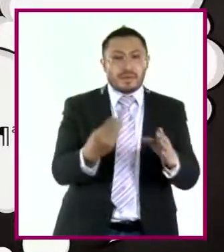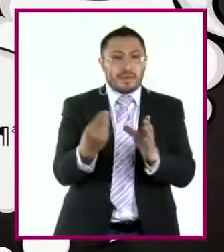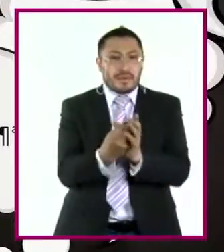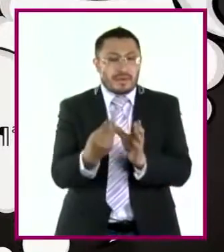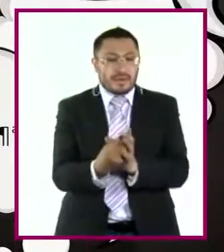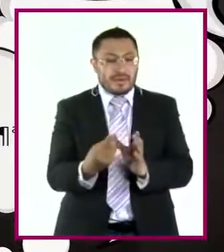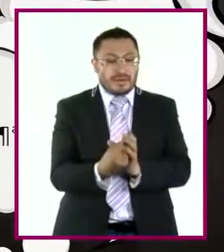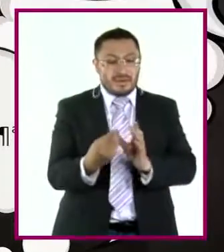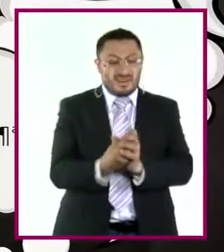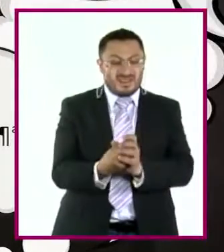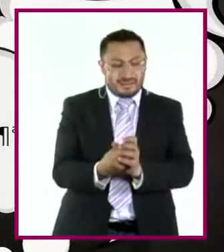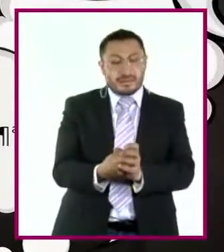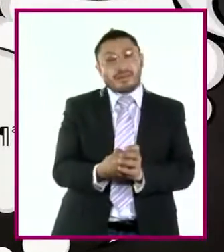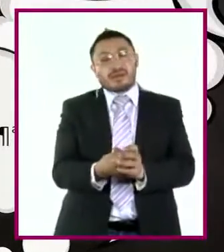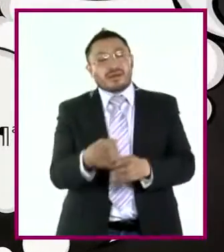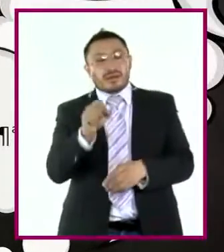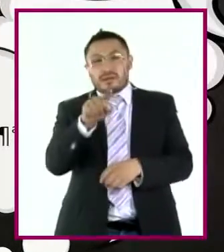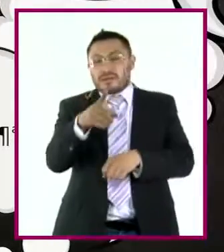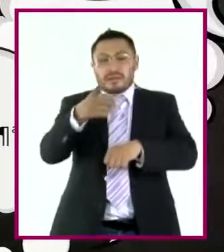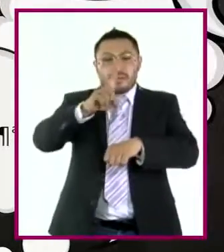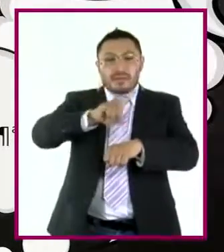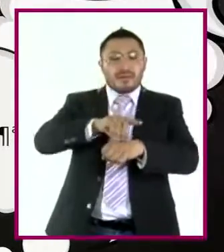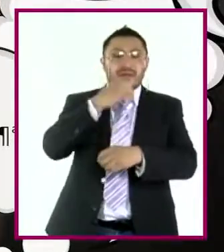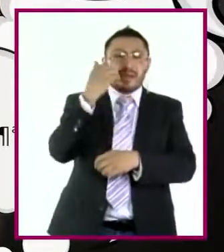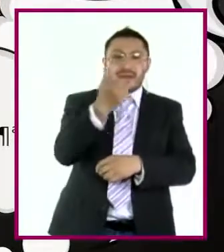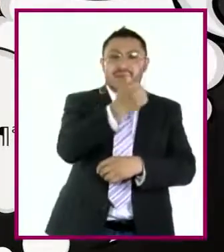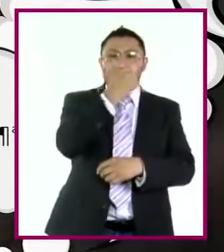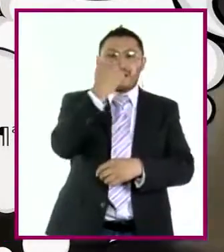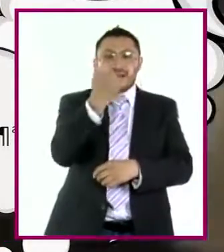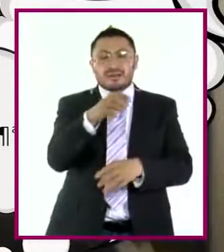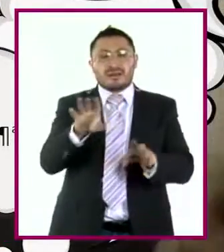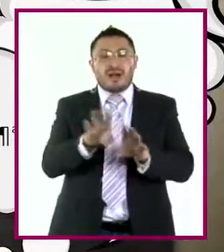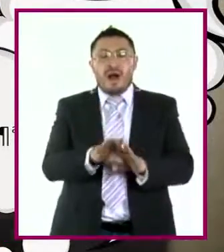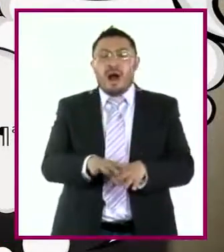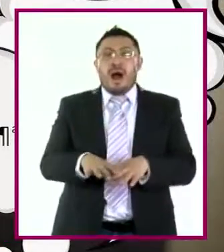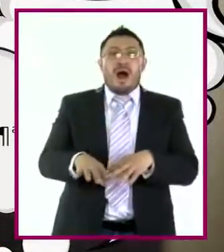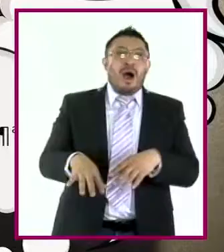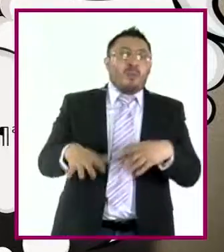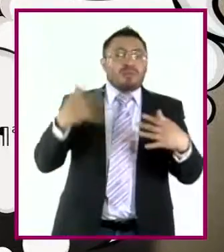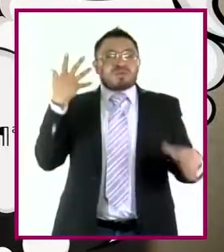Por alguna razón ese día los niños estaban particularmente inquietos.